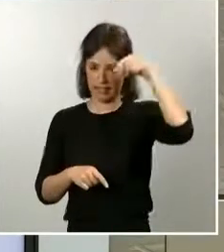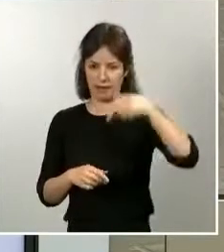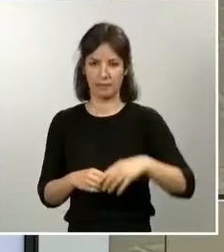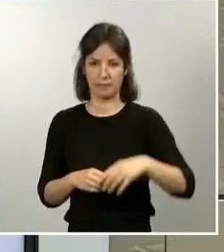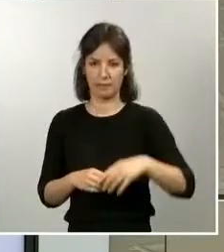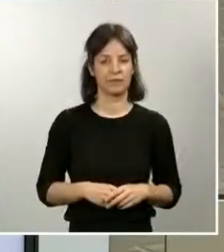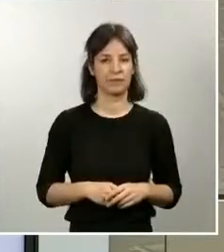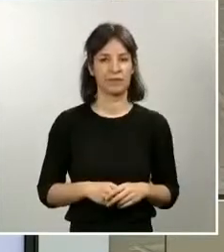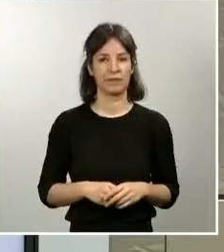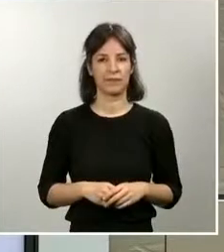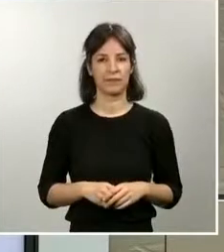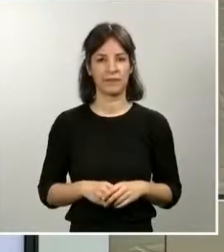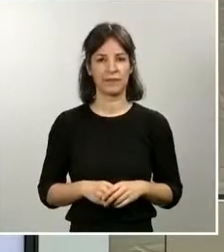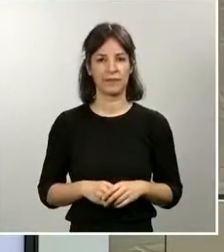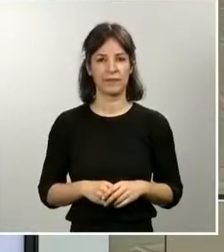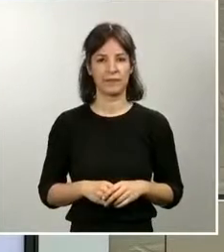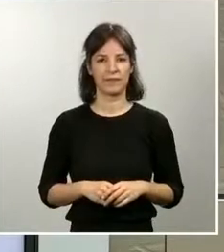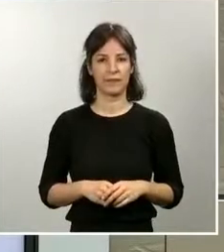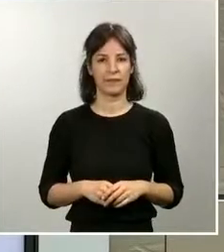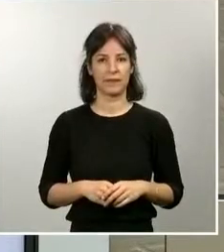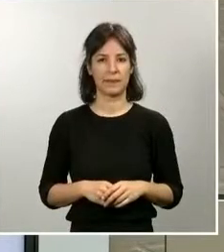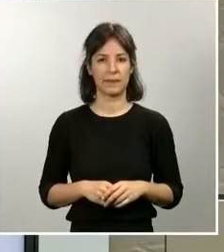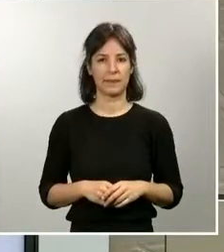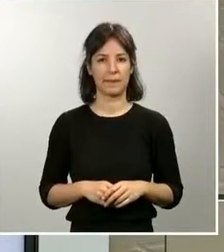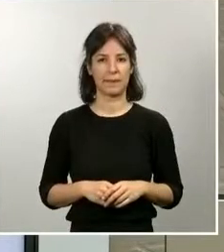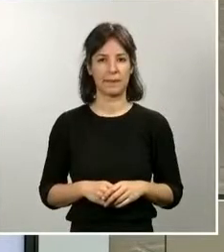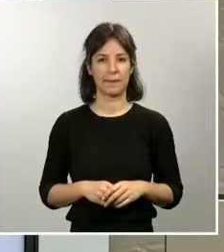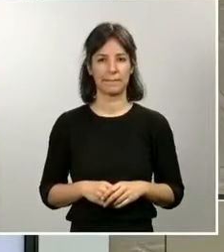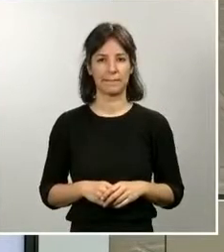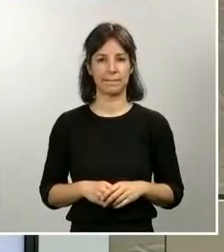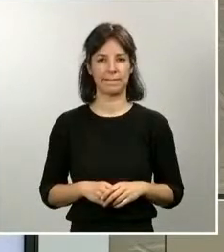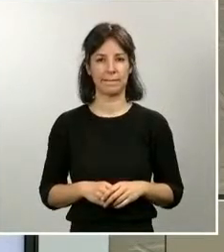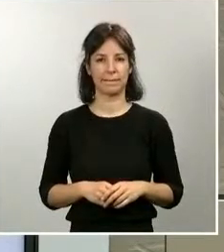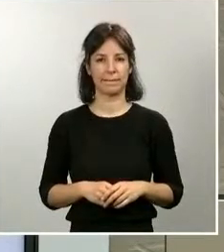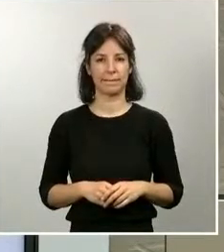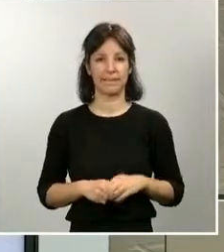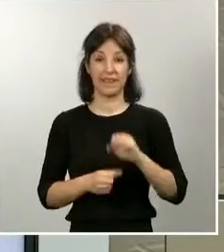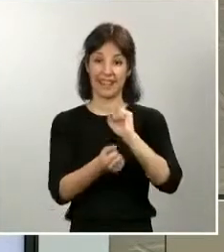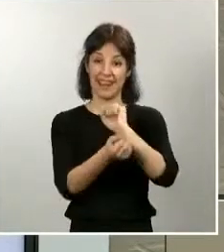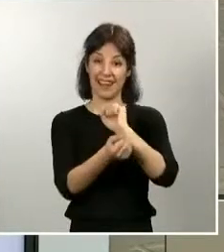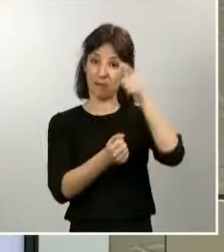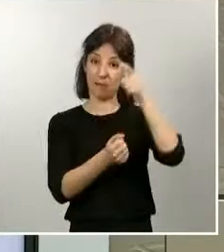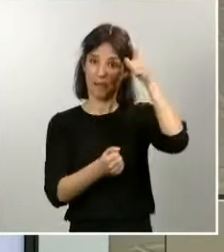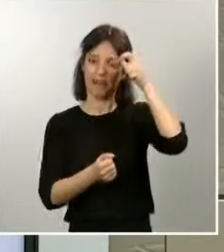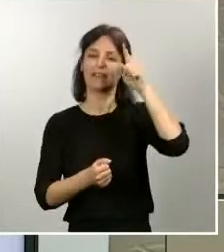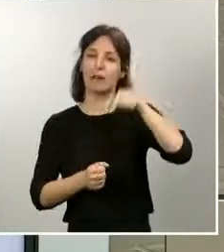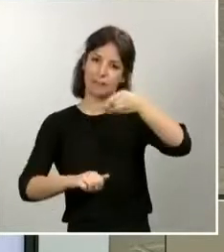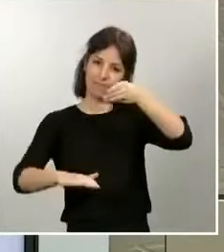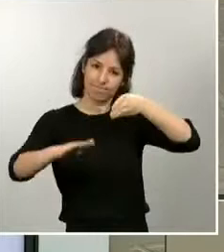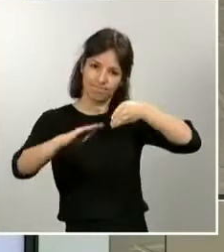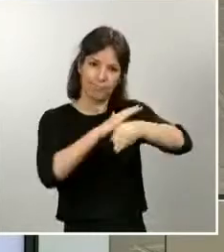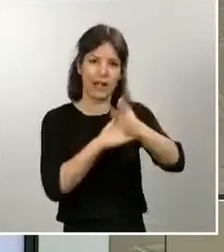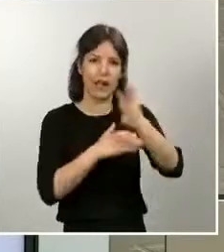entrarán en el centro penitenciario de Melilla para proceder a labores de desinfección.